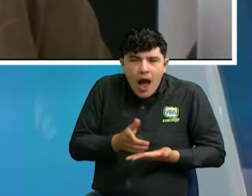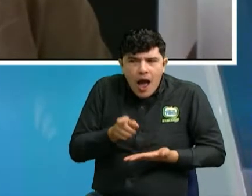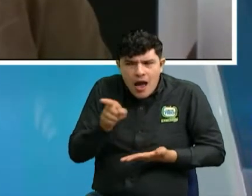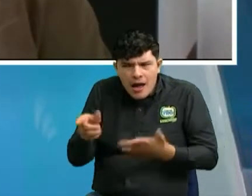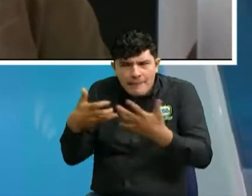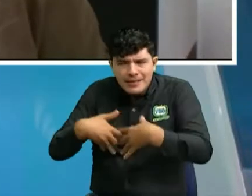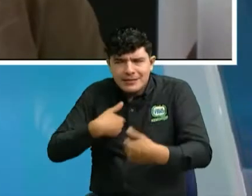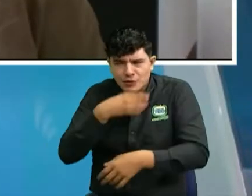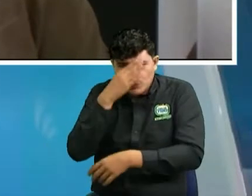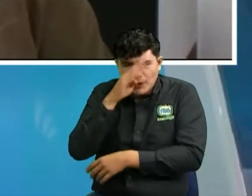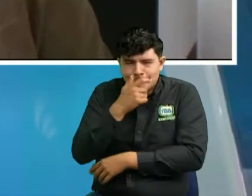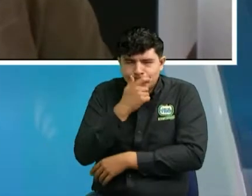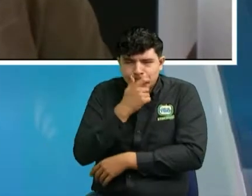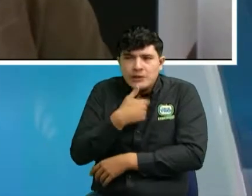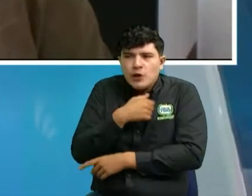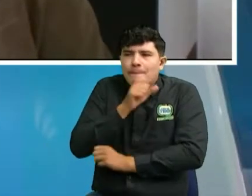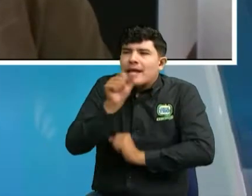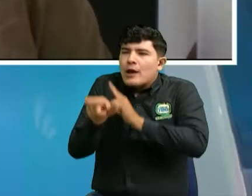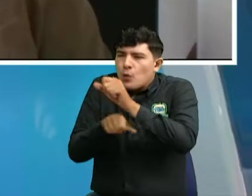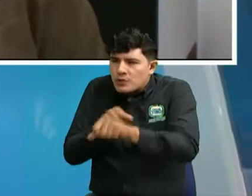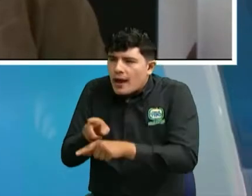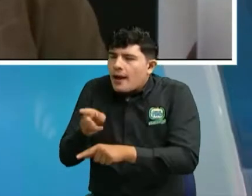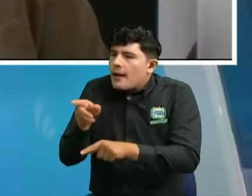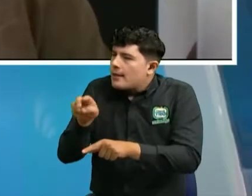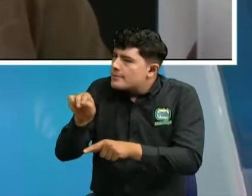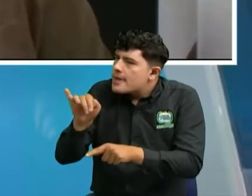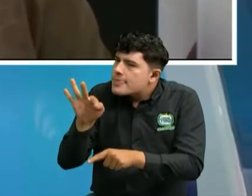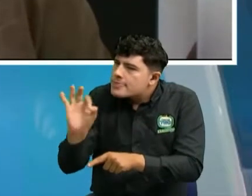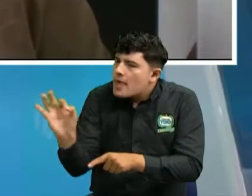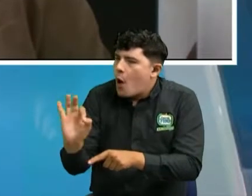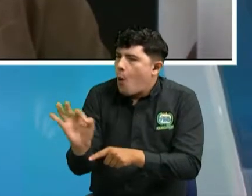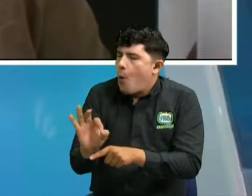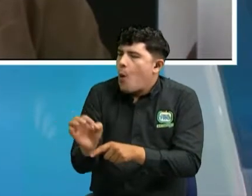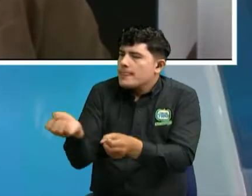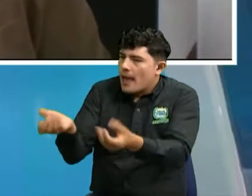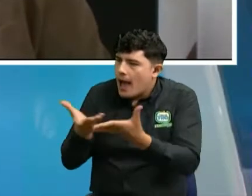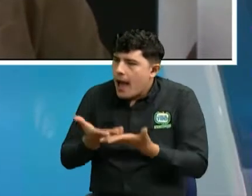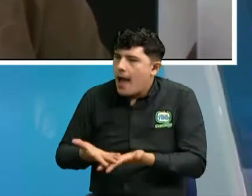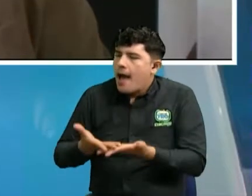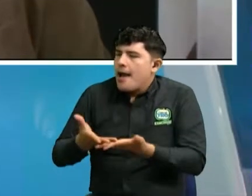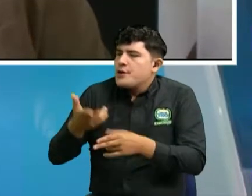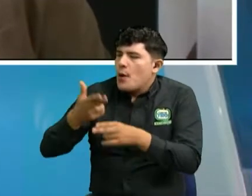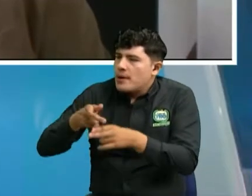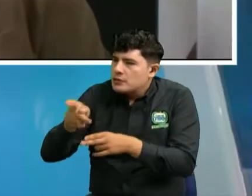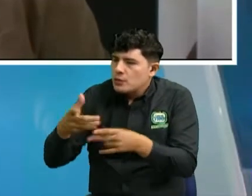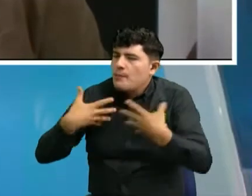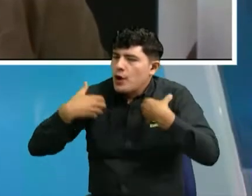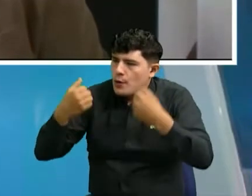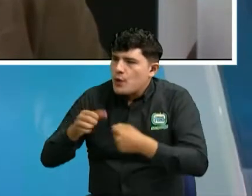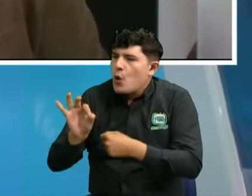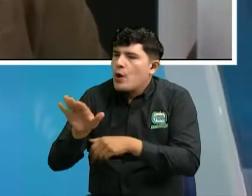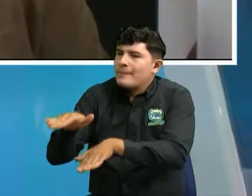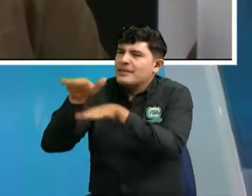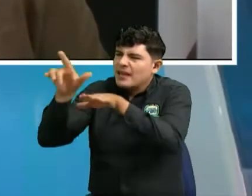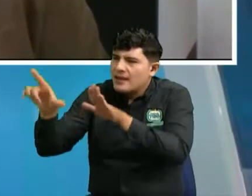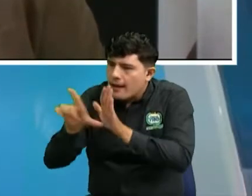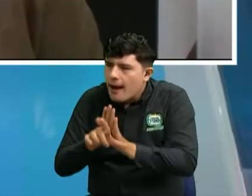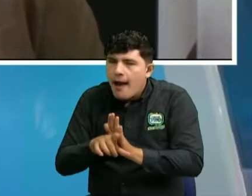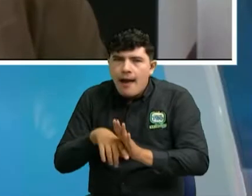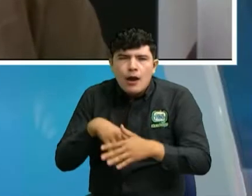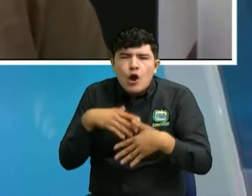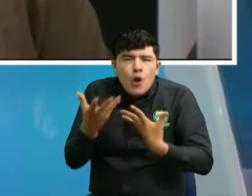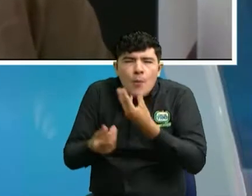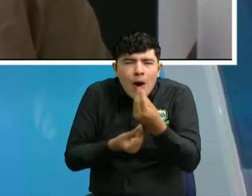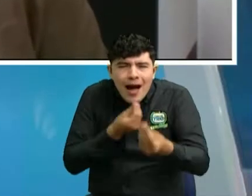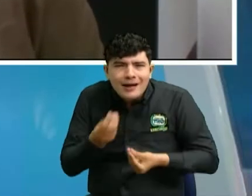saber que puede llegar a ser algo legal o que está pues en los términos legales para poder comprar aquí artículos